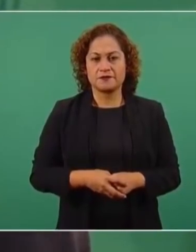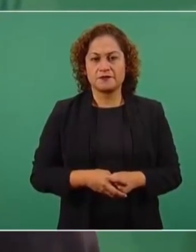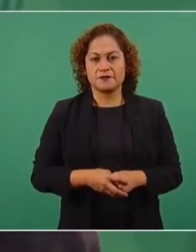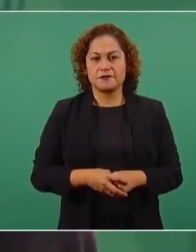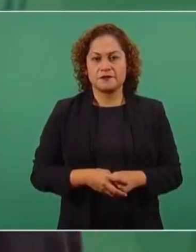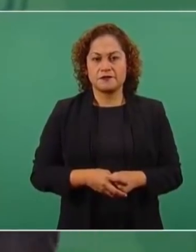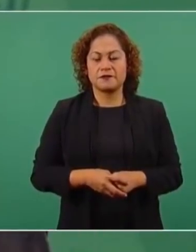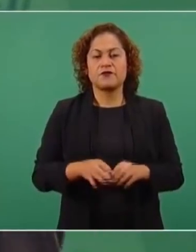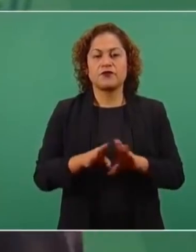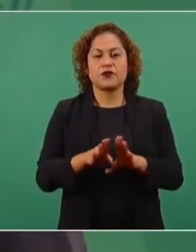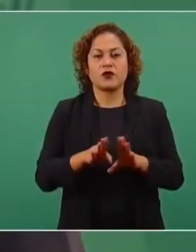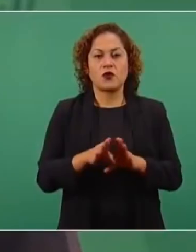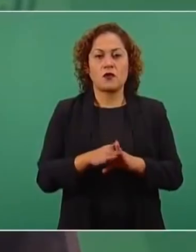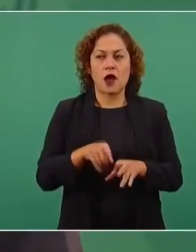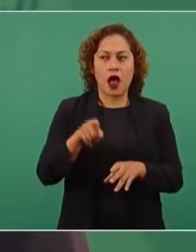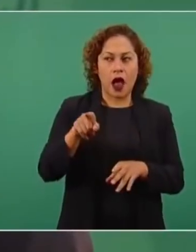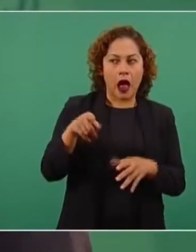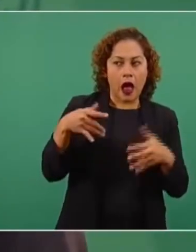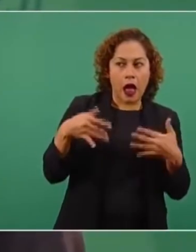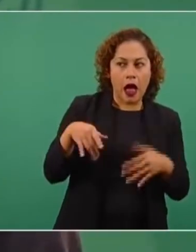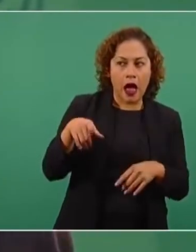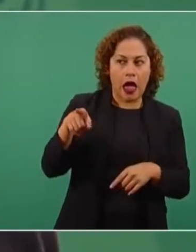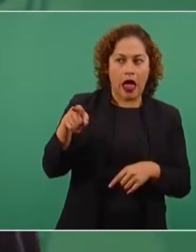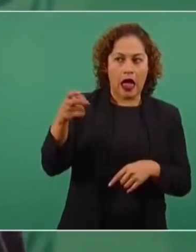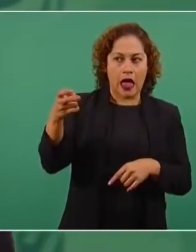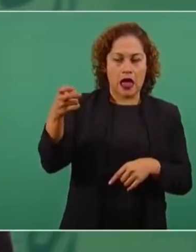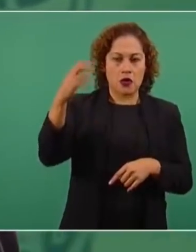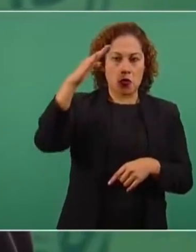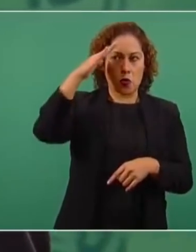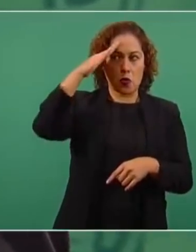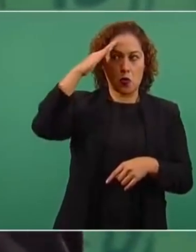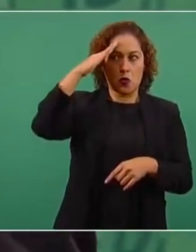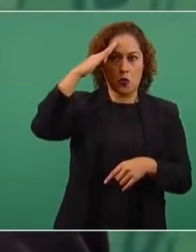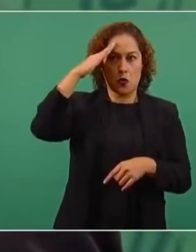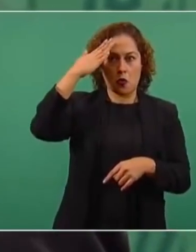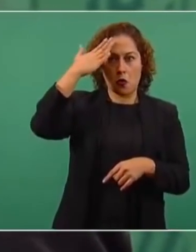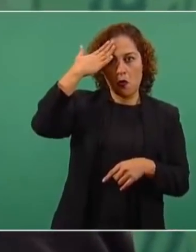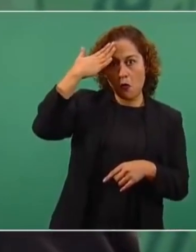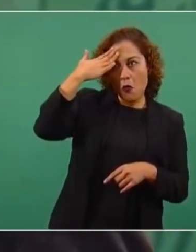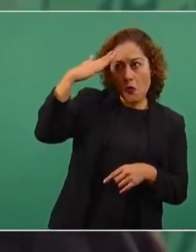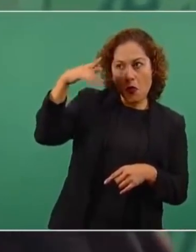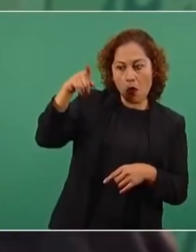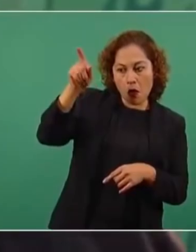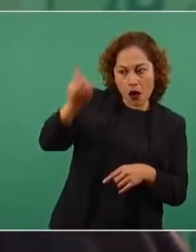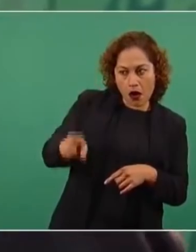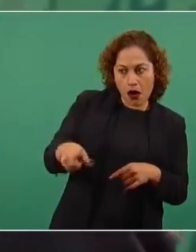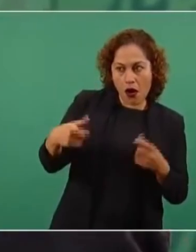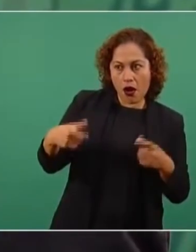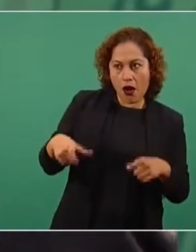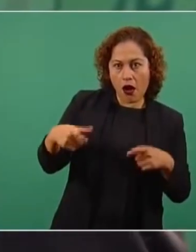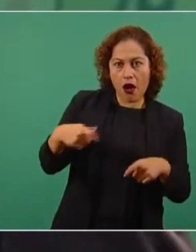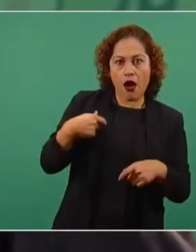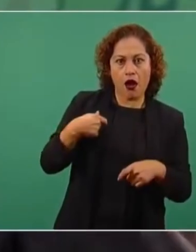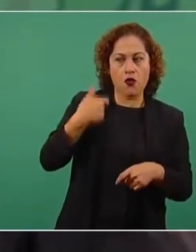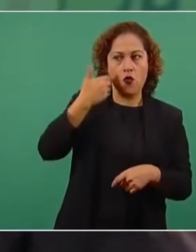el querer ser como don fulano, don mengano, que llegaron a